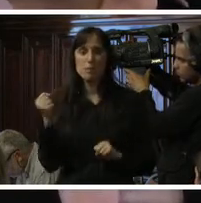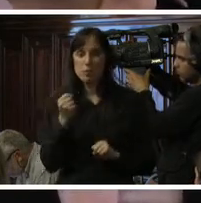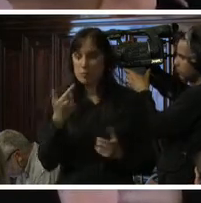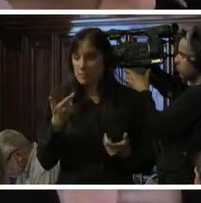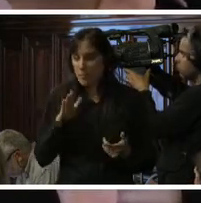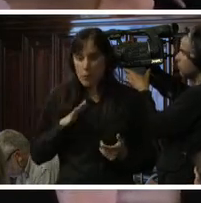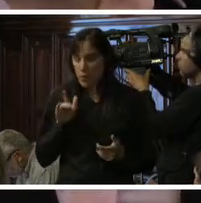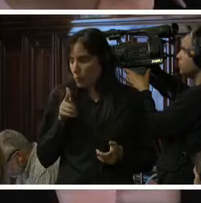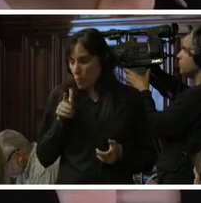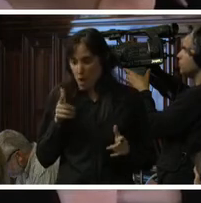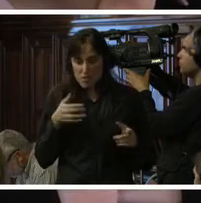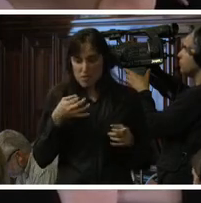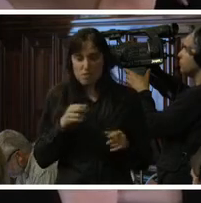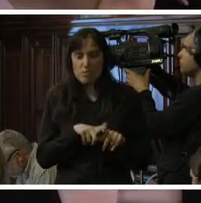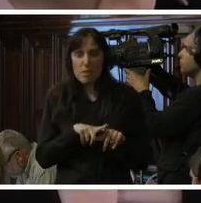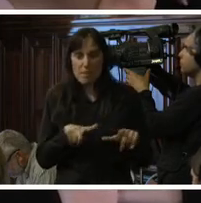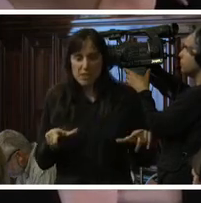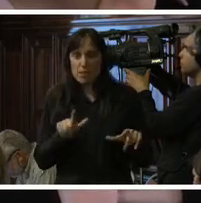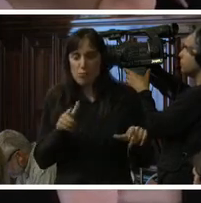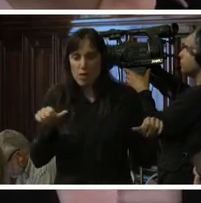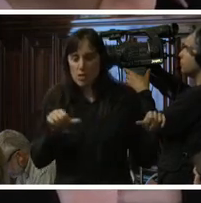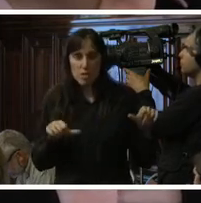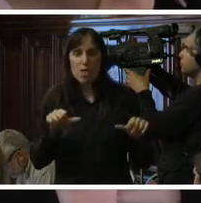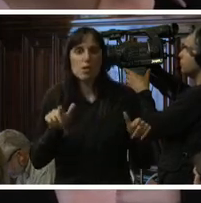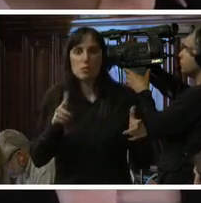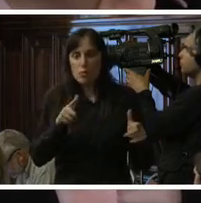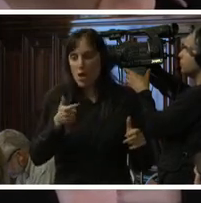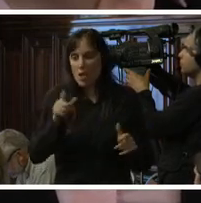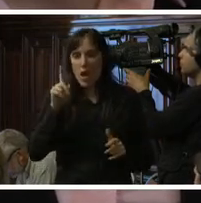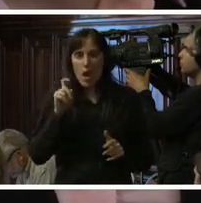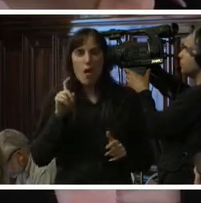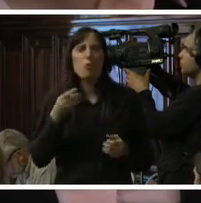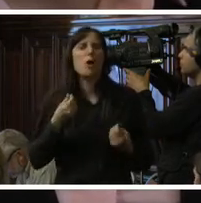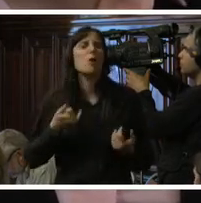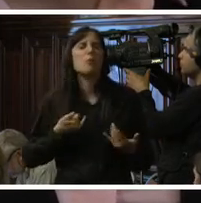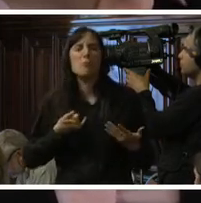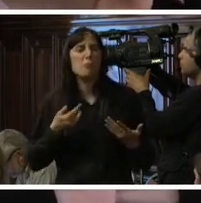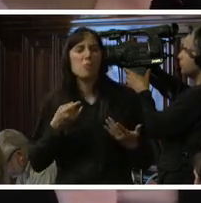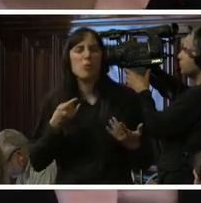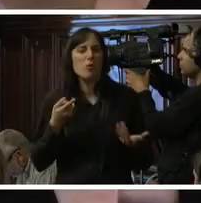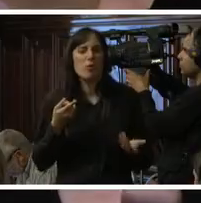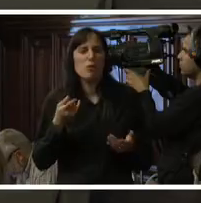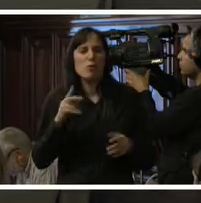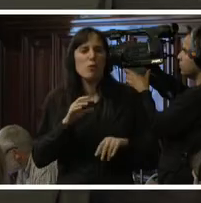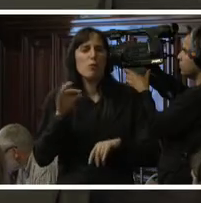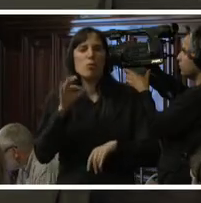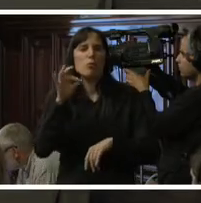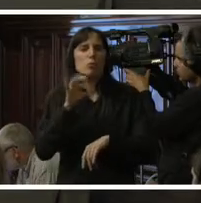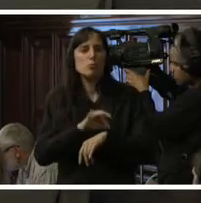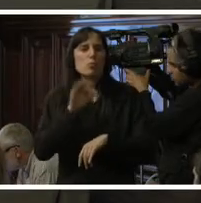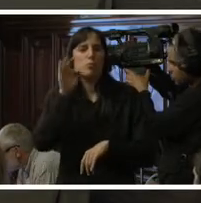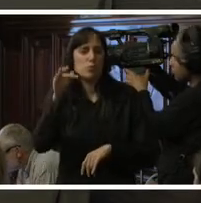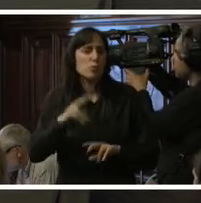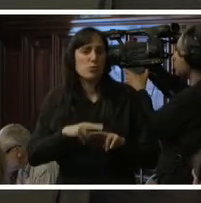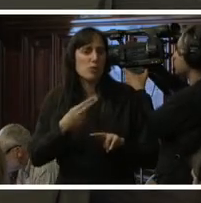no tengan condiciones mínimas de dignidad en la vida difícilmente vamos a poder evitar nuevas epidemias en el